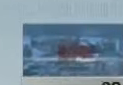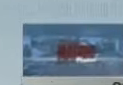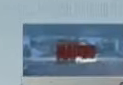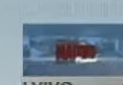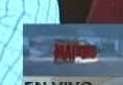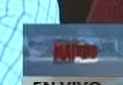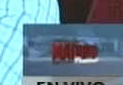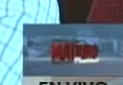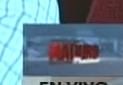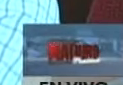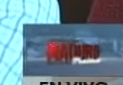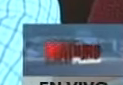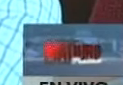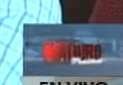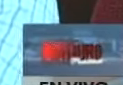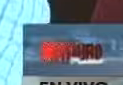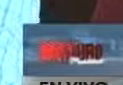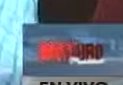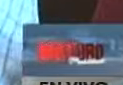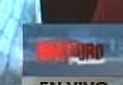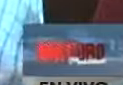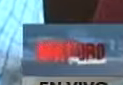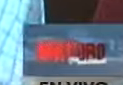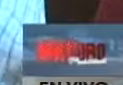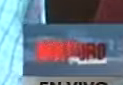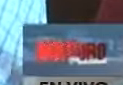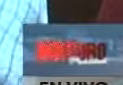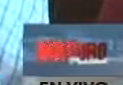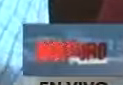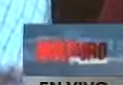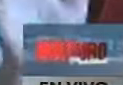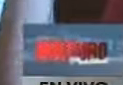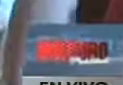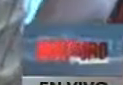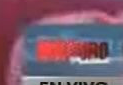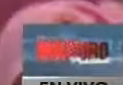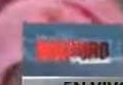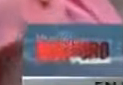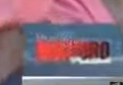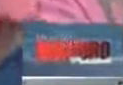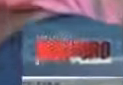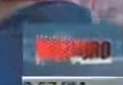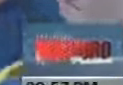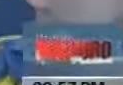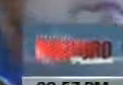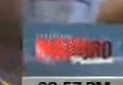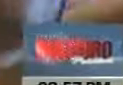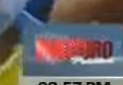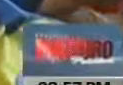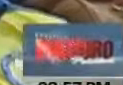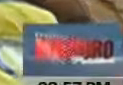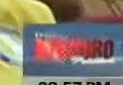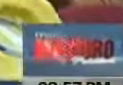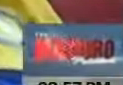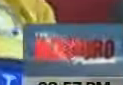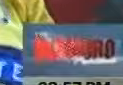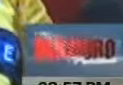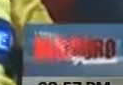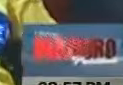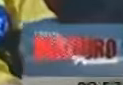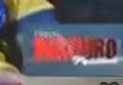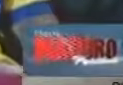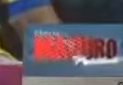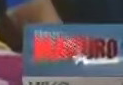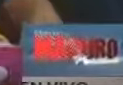movilizaciones en todas las ciudades del país, incluyendo Caracas en defensa de la paz y saludando la cumbre del movimiento de países no